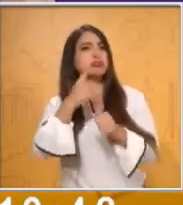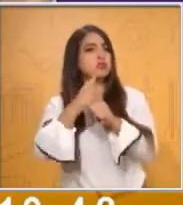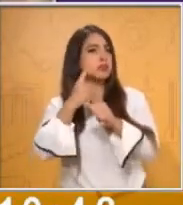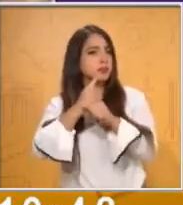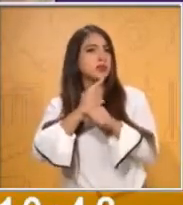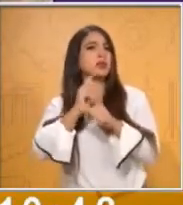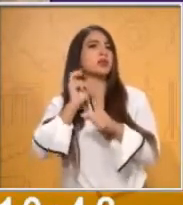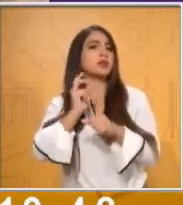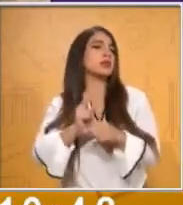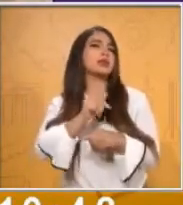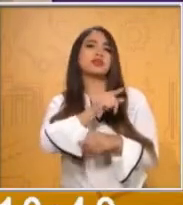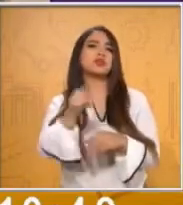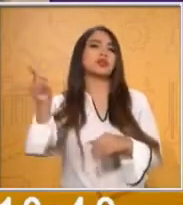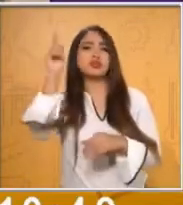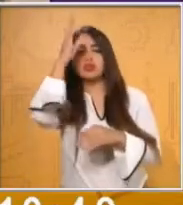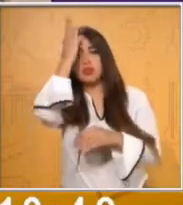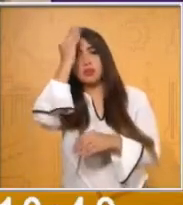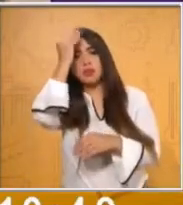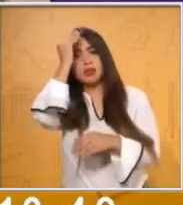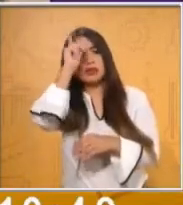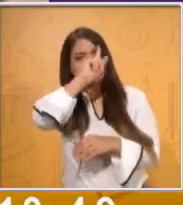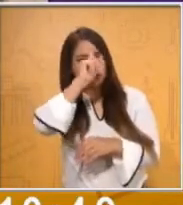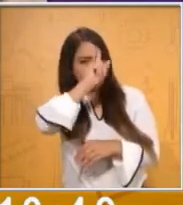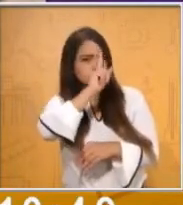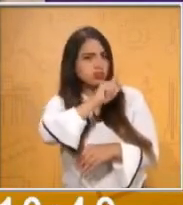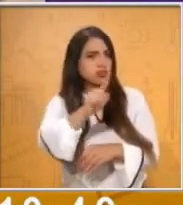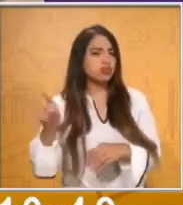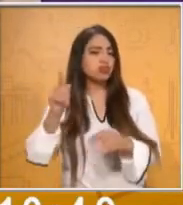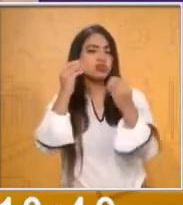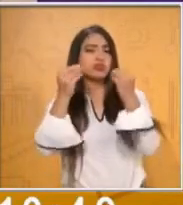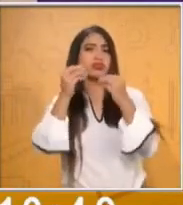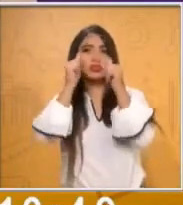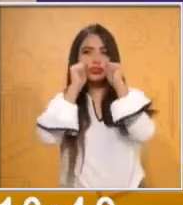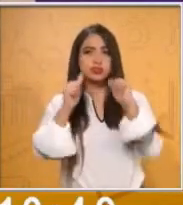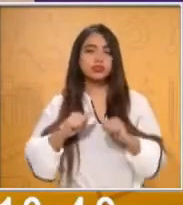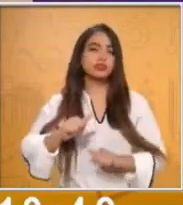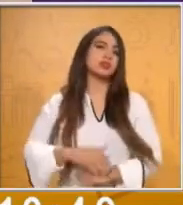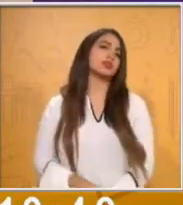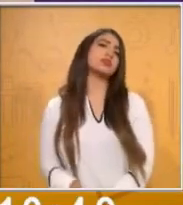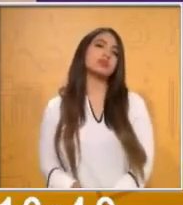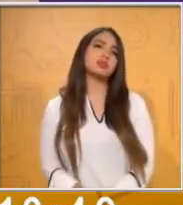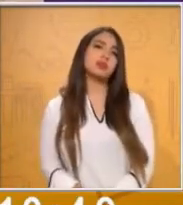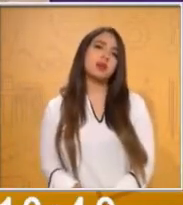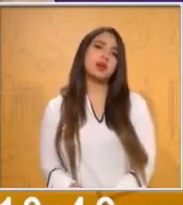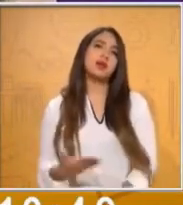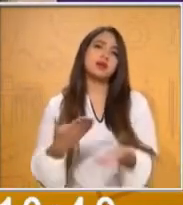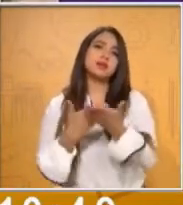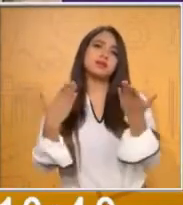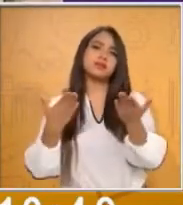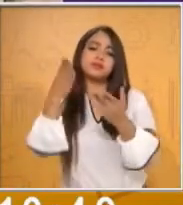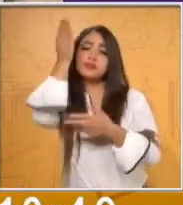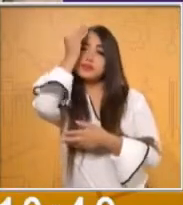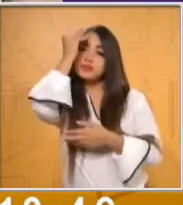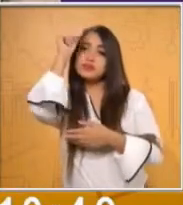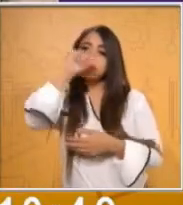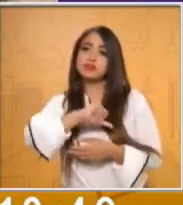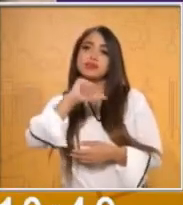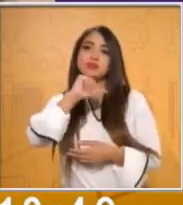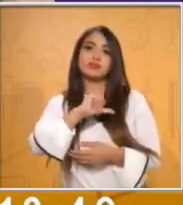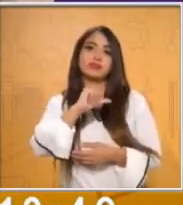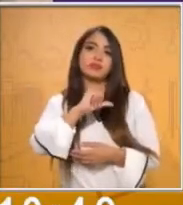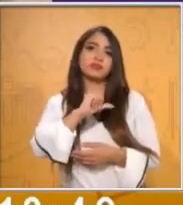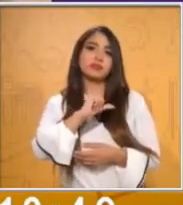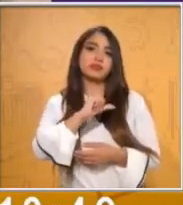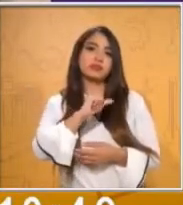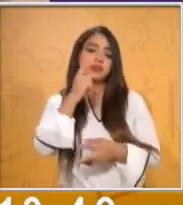es aceptado y es recomendable que pongan mucha atención. Ahora, el aprendizaje esperado que vamos a ver para la